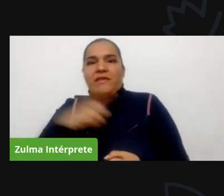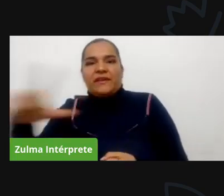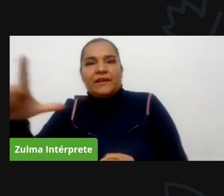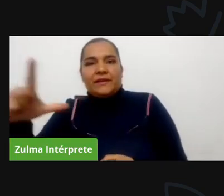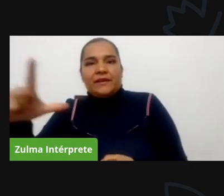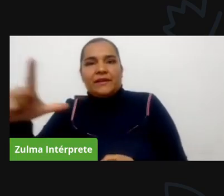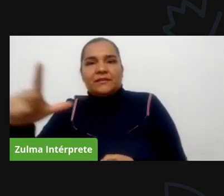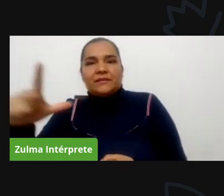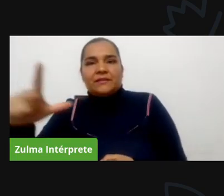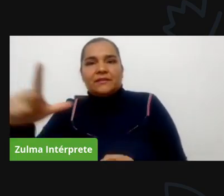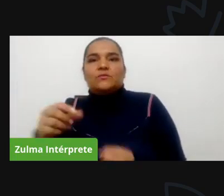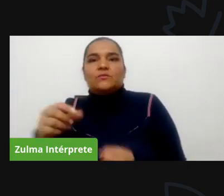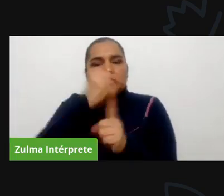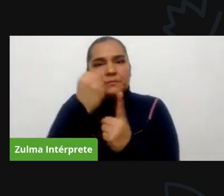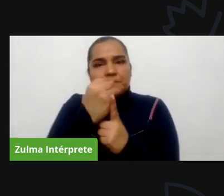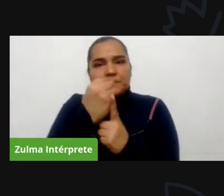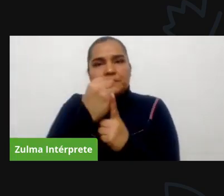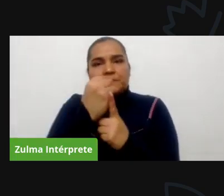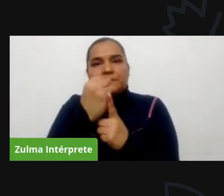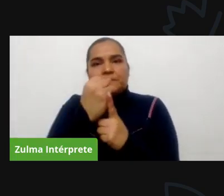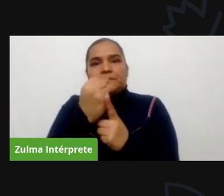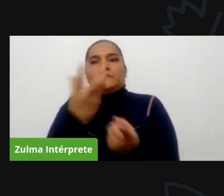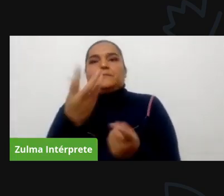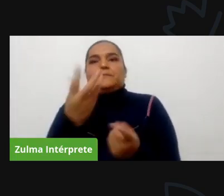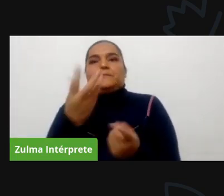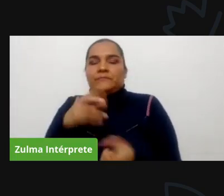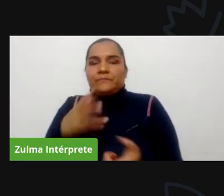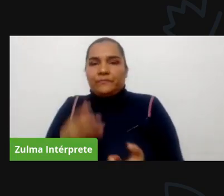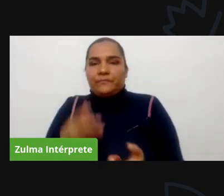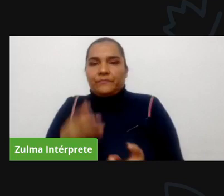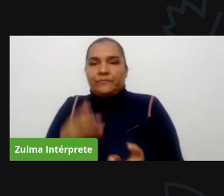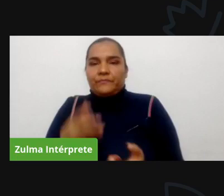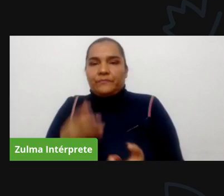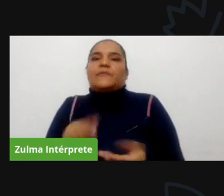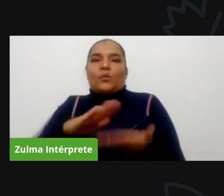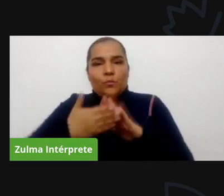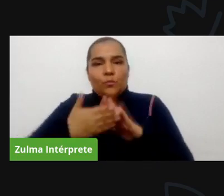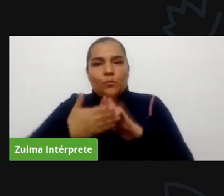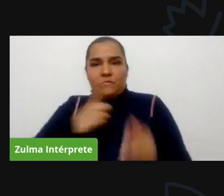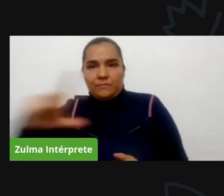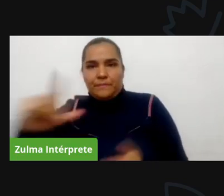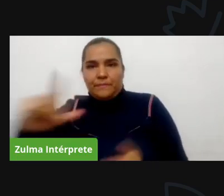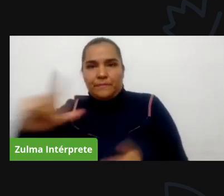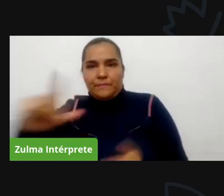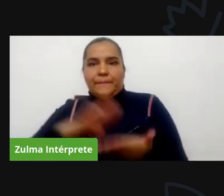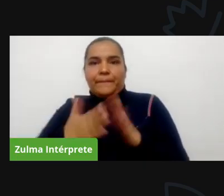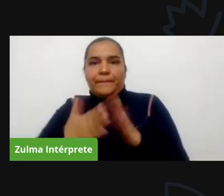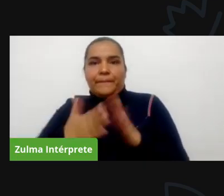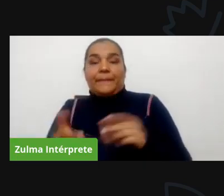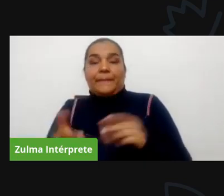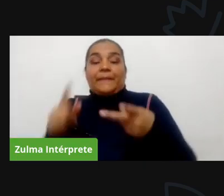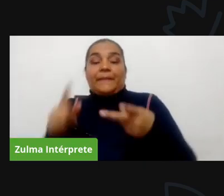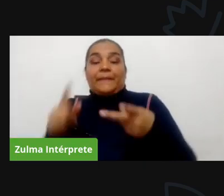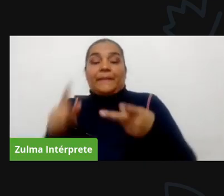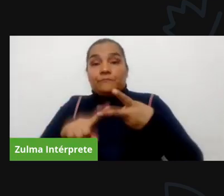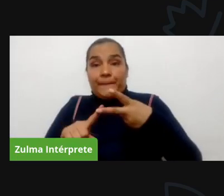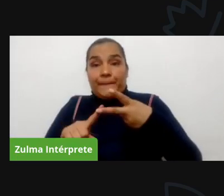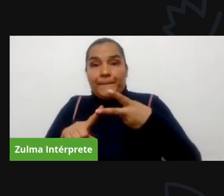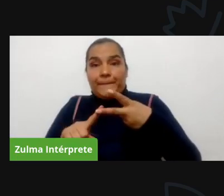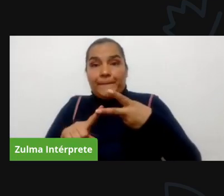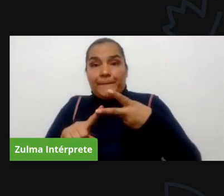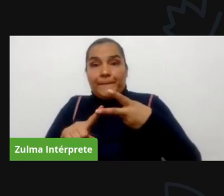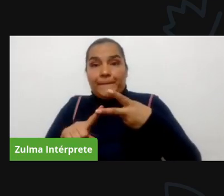un segundo reto y es un segundo reto de ciudad el año pasado vimos muchísimos jóvenes salir a la calle